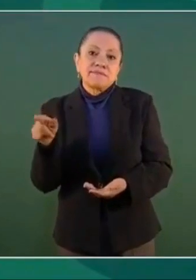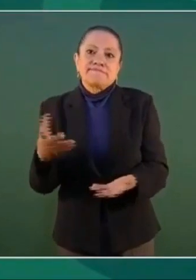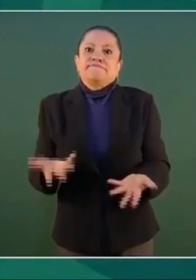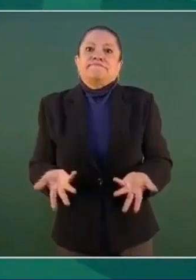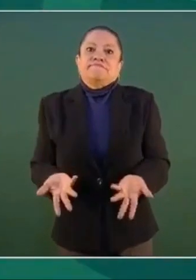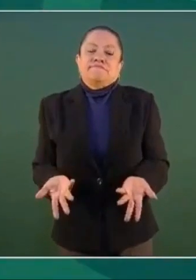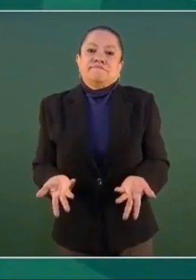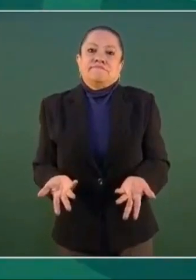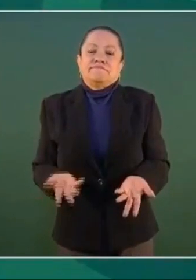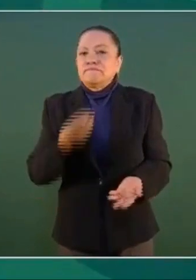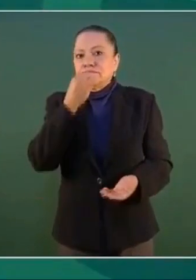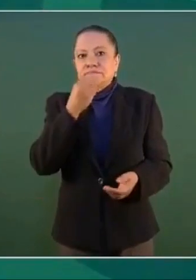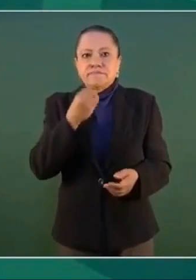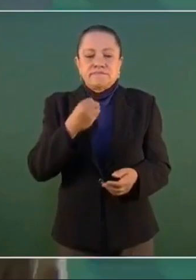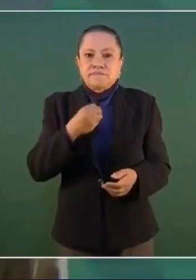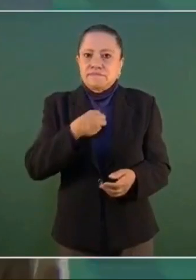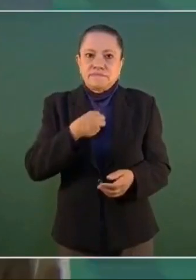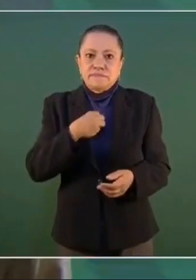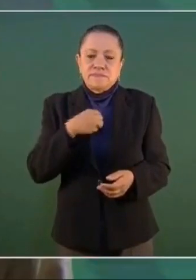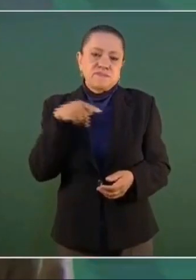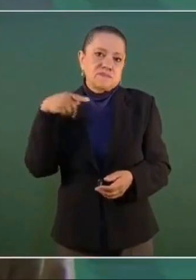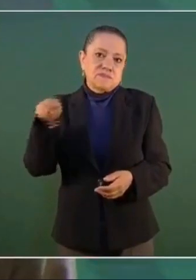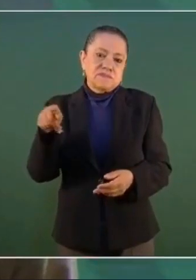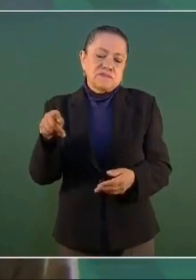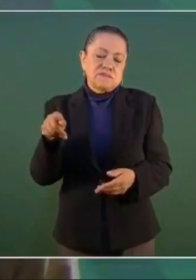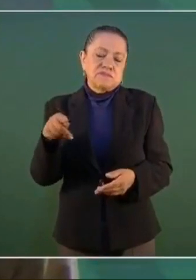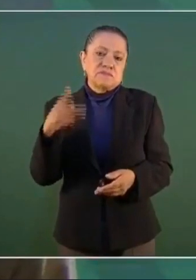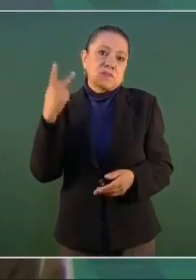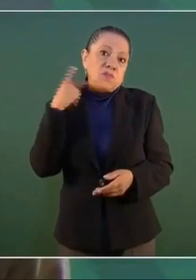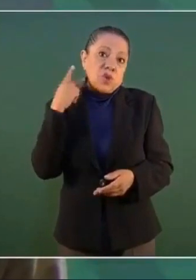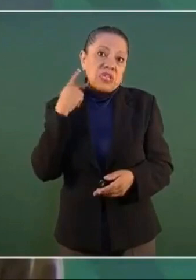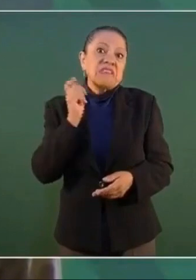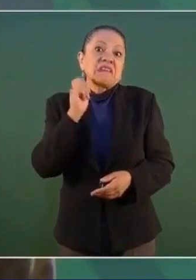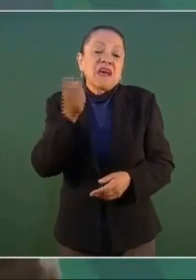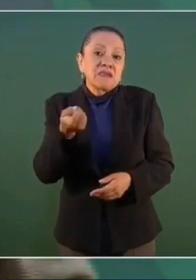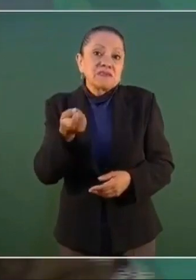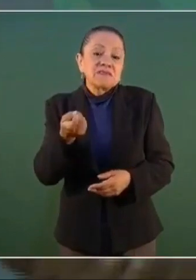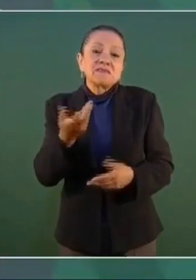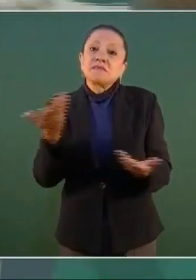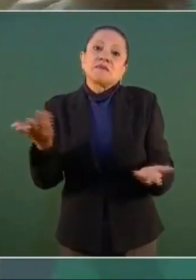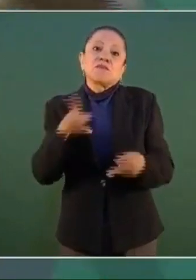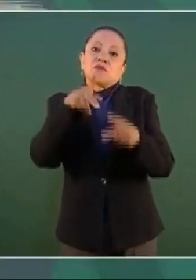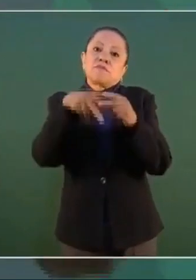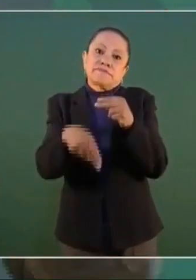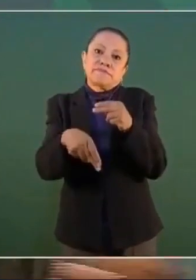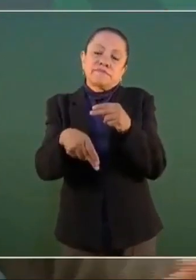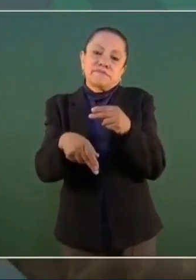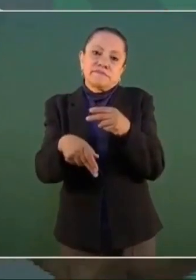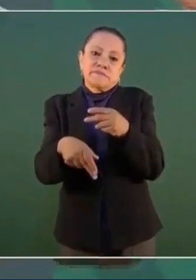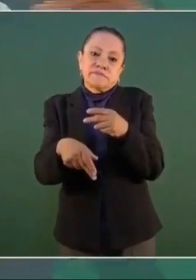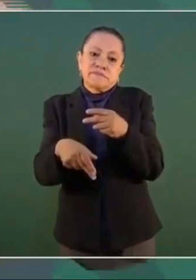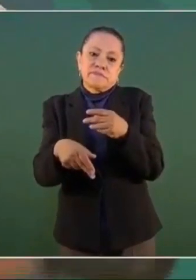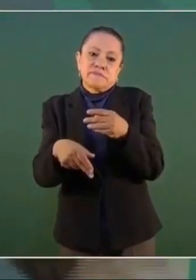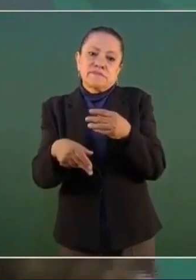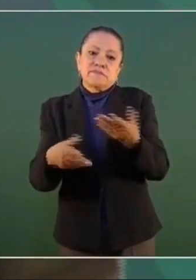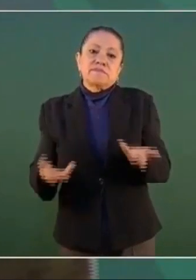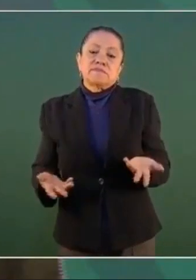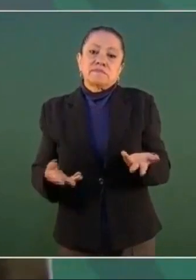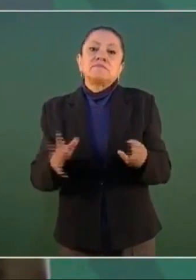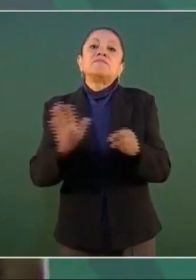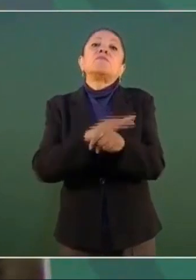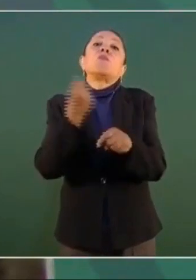de prestar el servicio, porque necesita tener